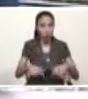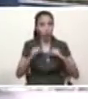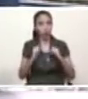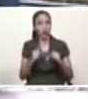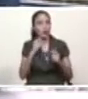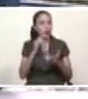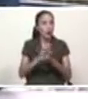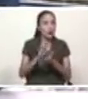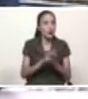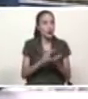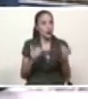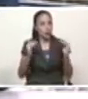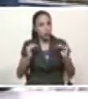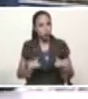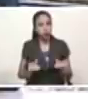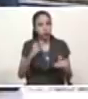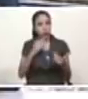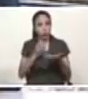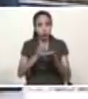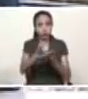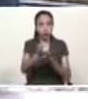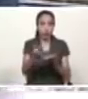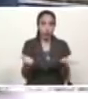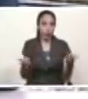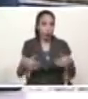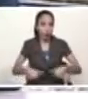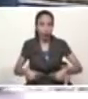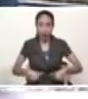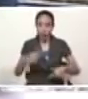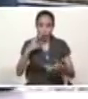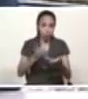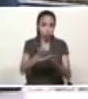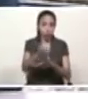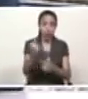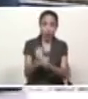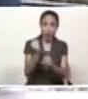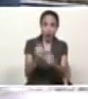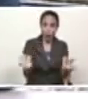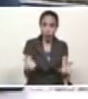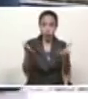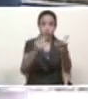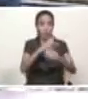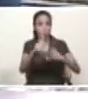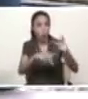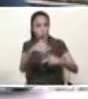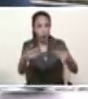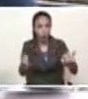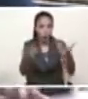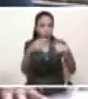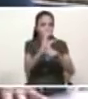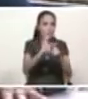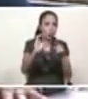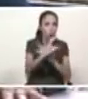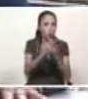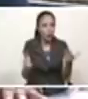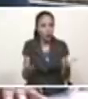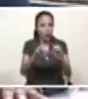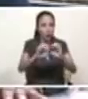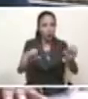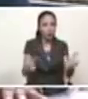serenidad dirigiendo los esfuerzos al trabajo a la producción a la cultura a la educación nacional